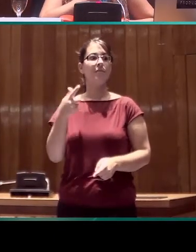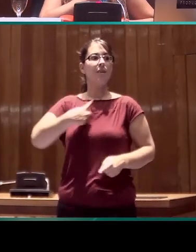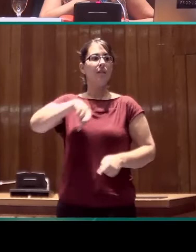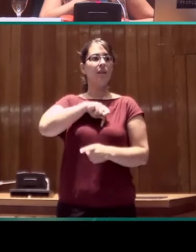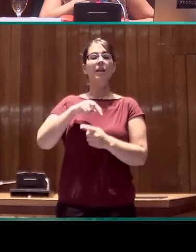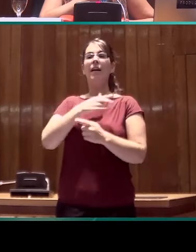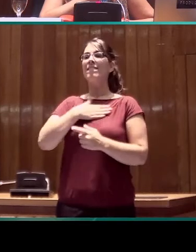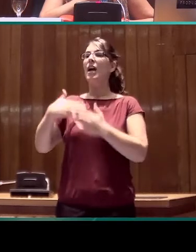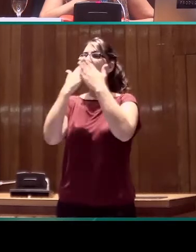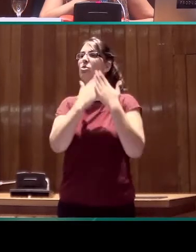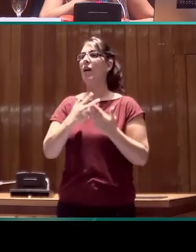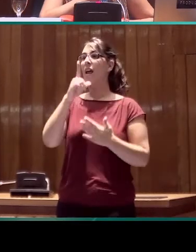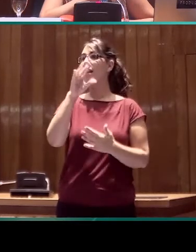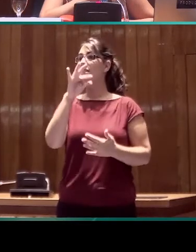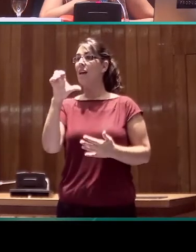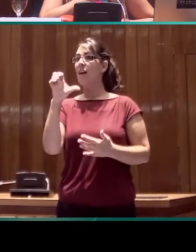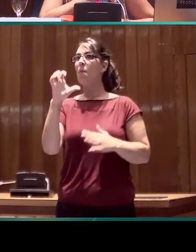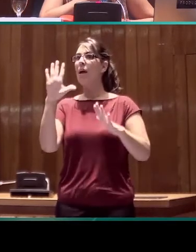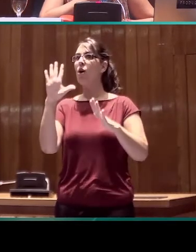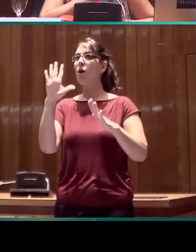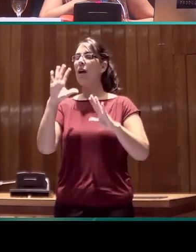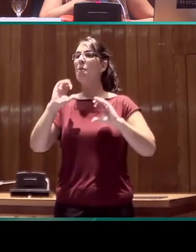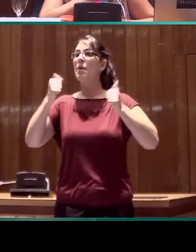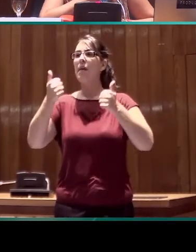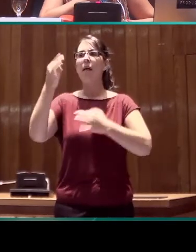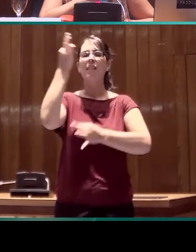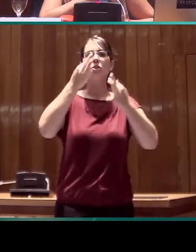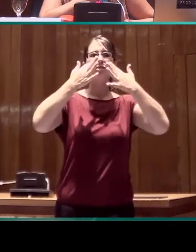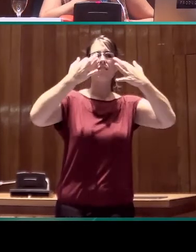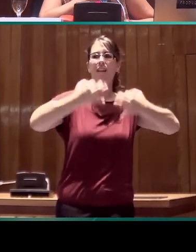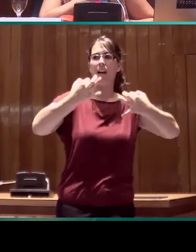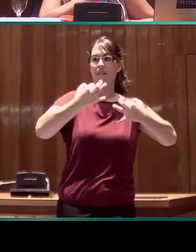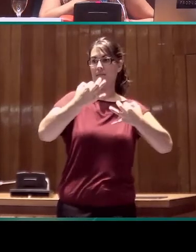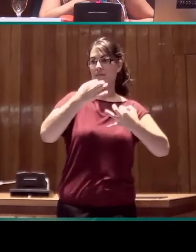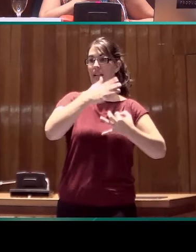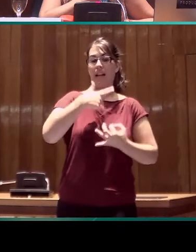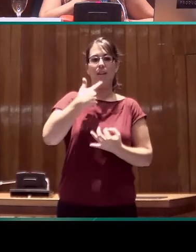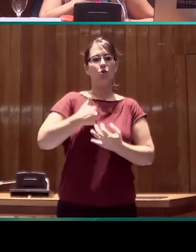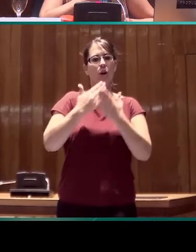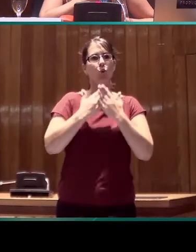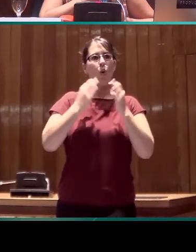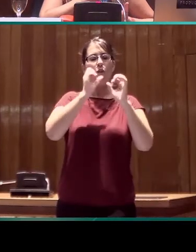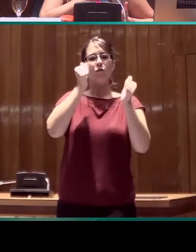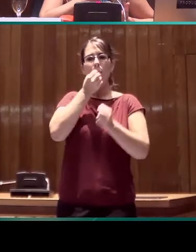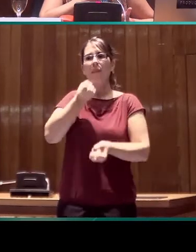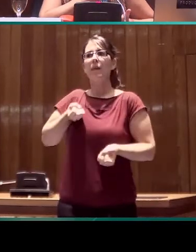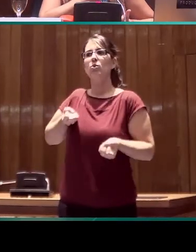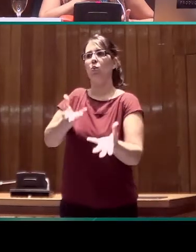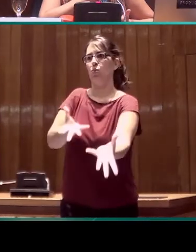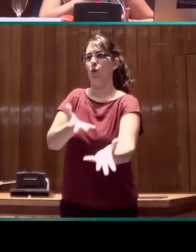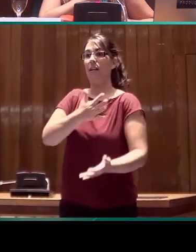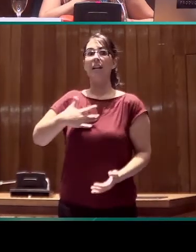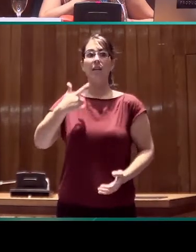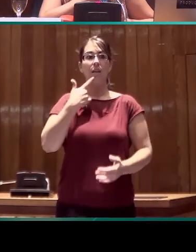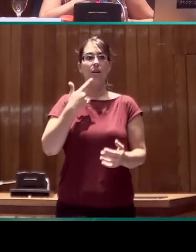partir de datos reales. Eso es lo que significa estudiar el discurso, es estudiar la manera natural de